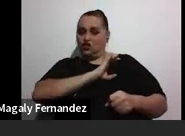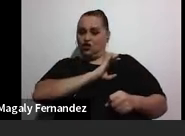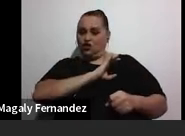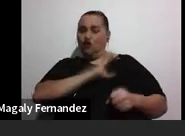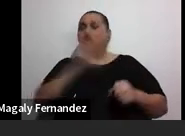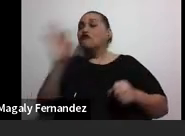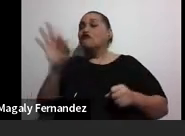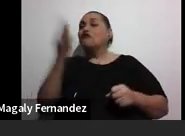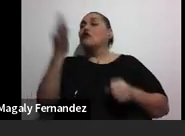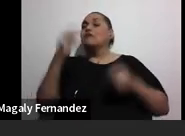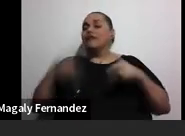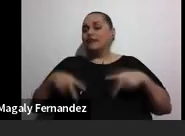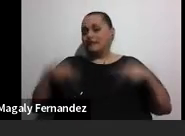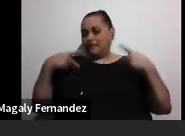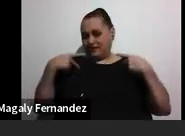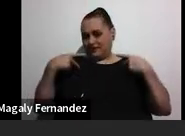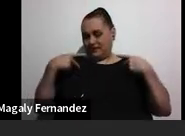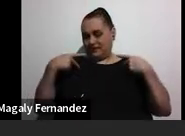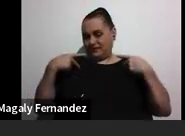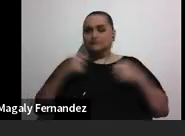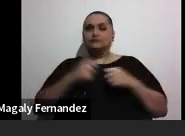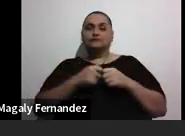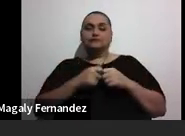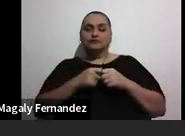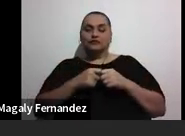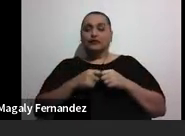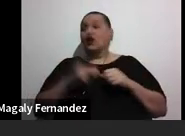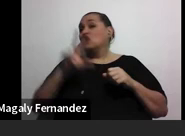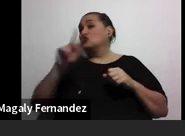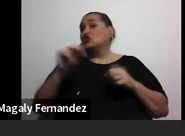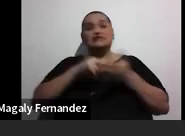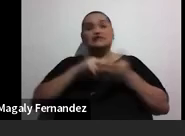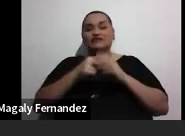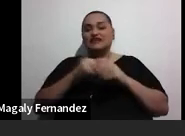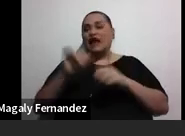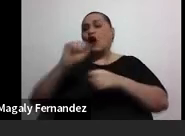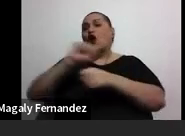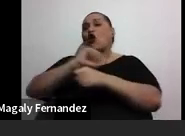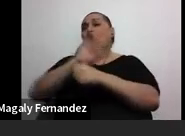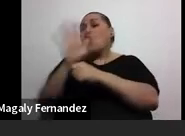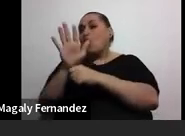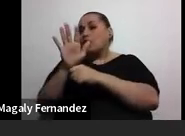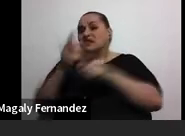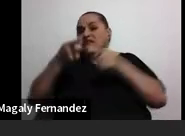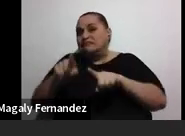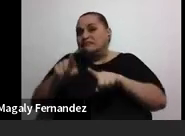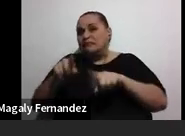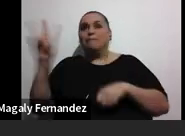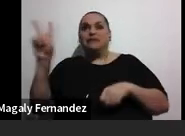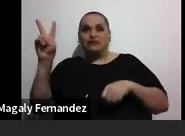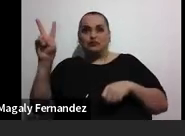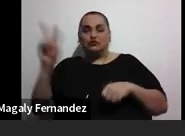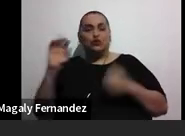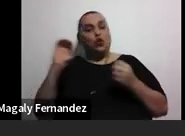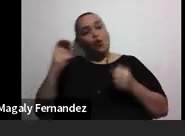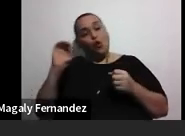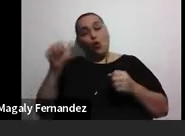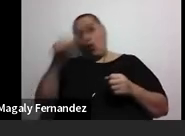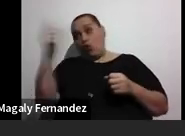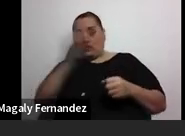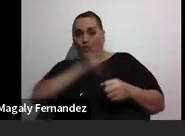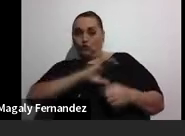vida o de hábitos. No es como el COVID, por ejemplo, que se produce por un virus o algún otro tipo de condiciones.